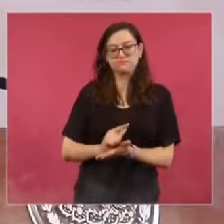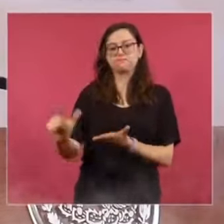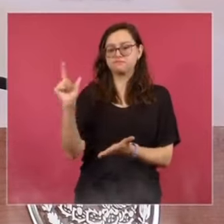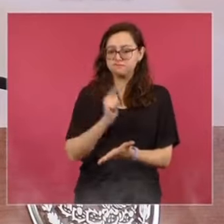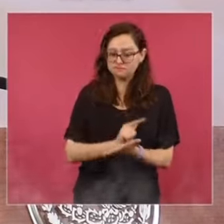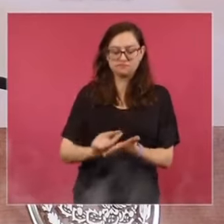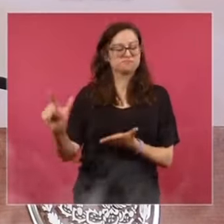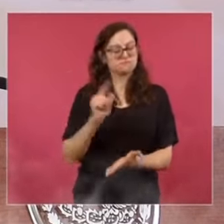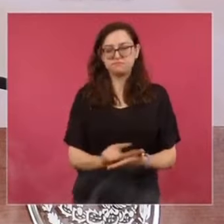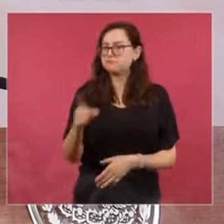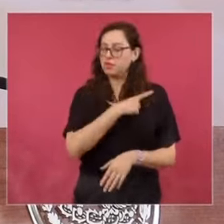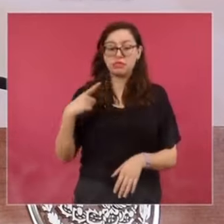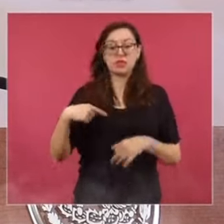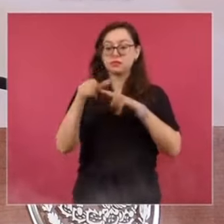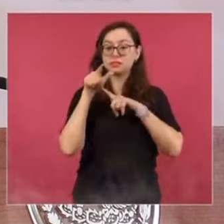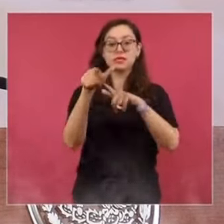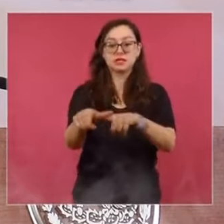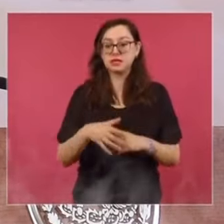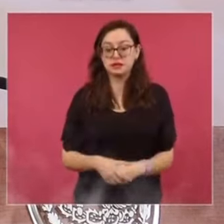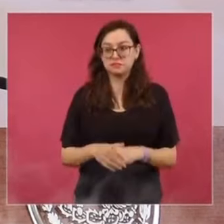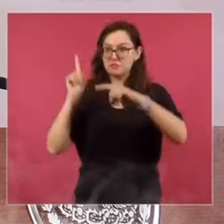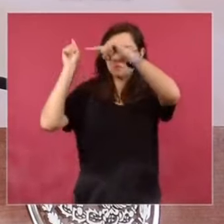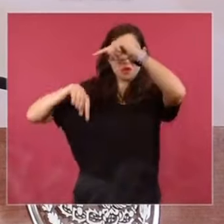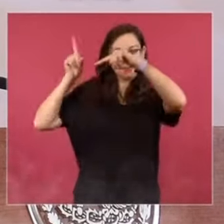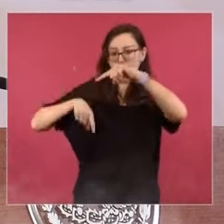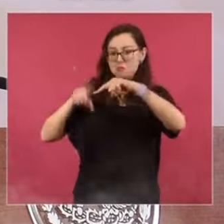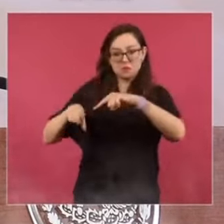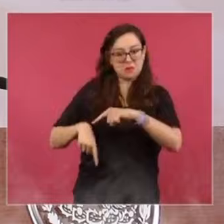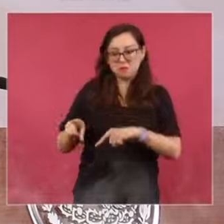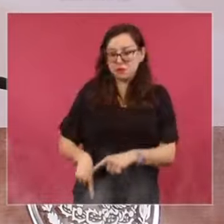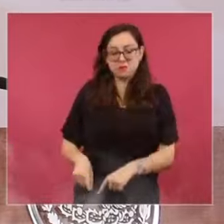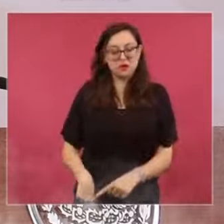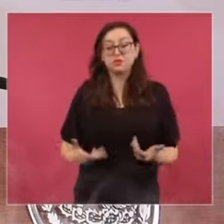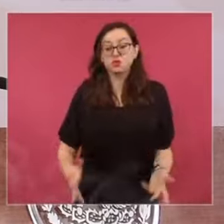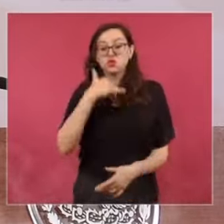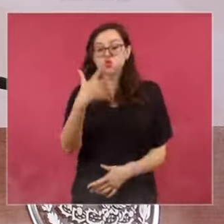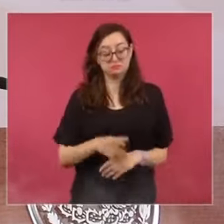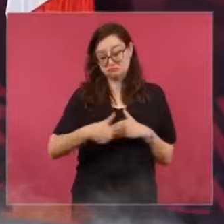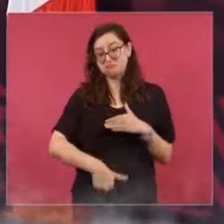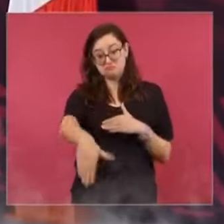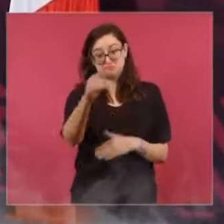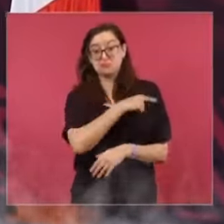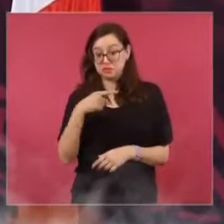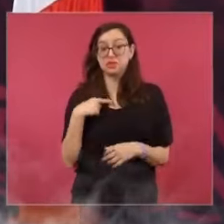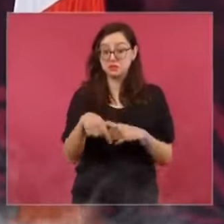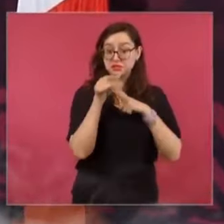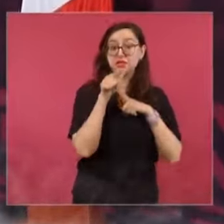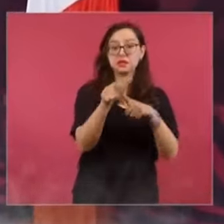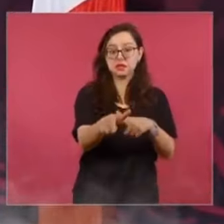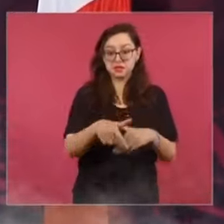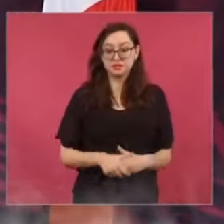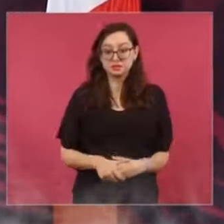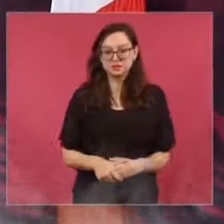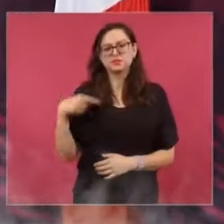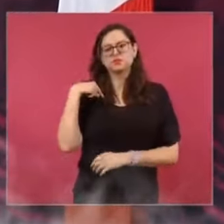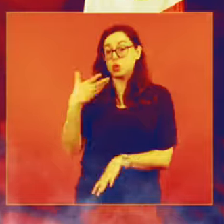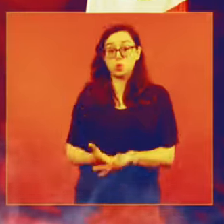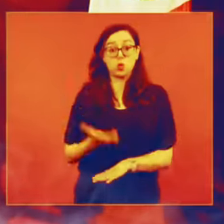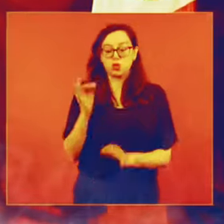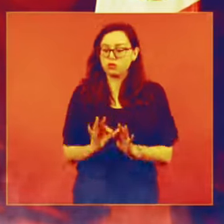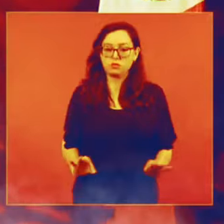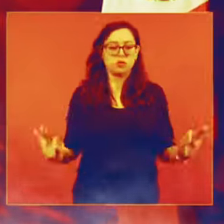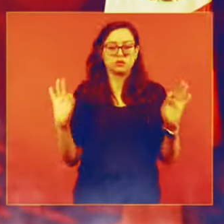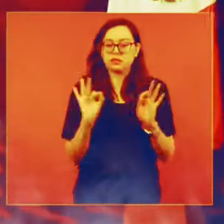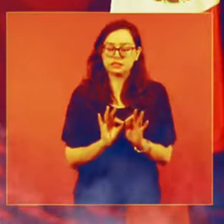para abajo como se barren las escaleras, hay que seguir desterrando la corrupción. Yo pienso que es una tarea fundamental,